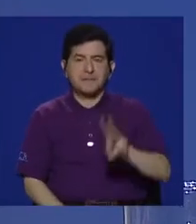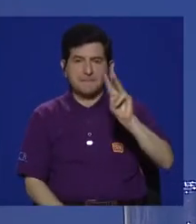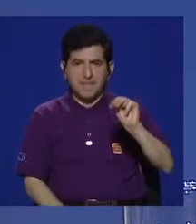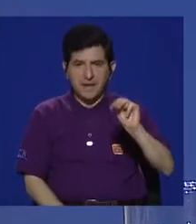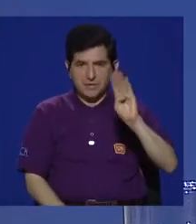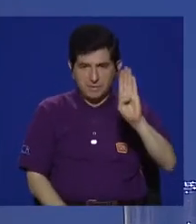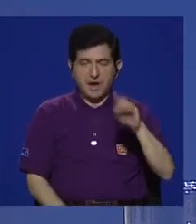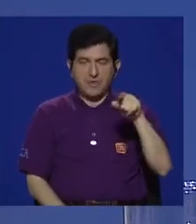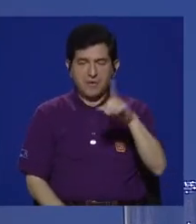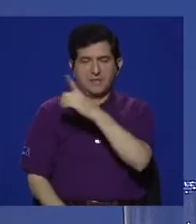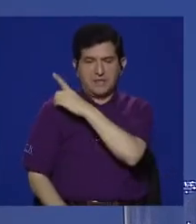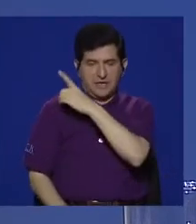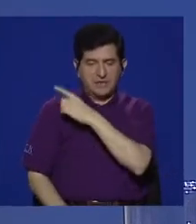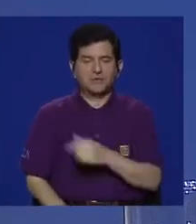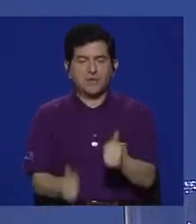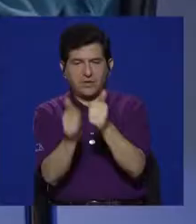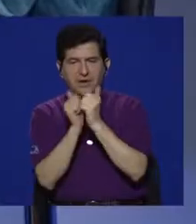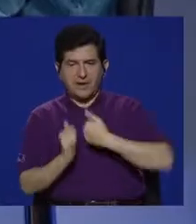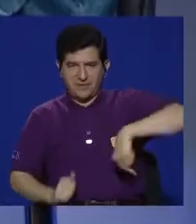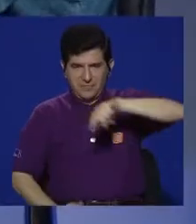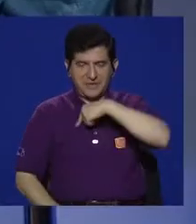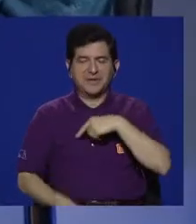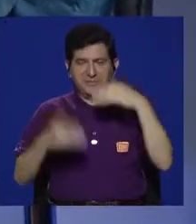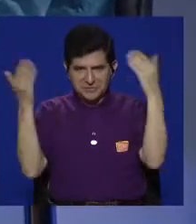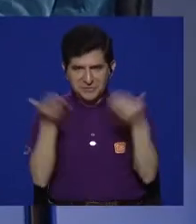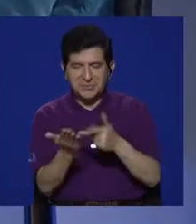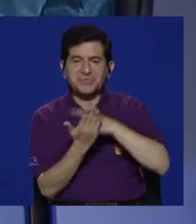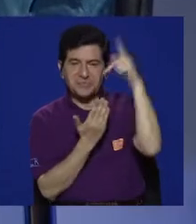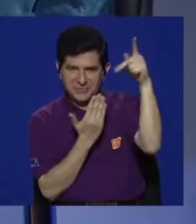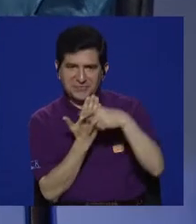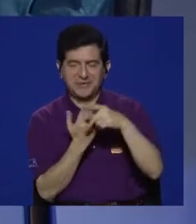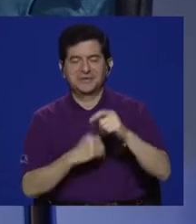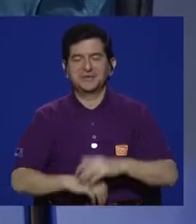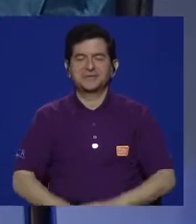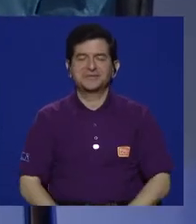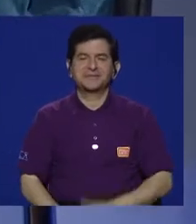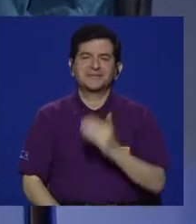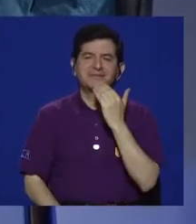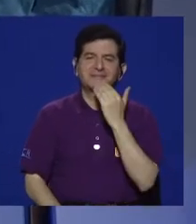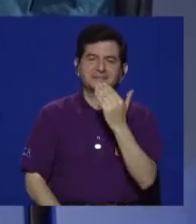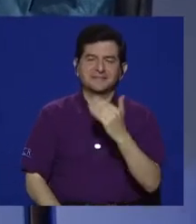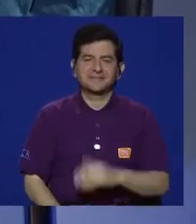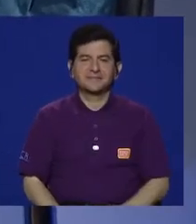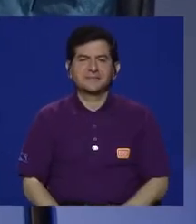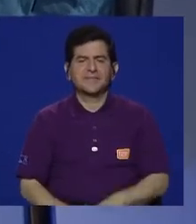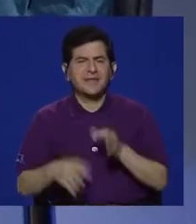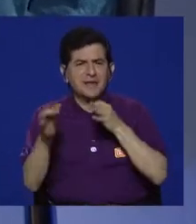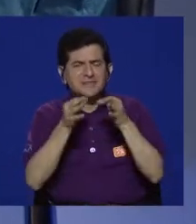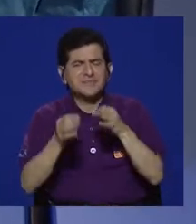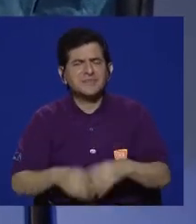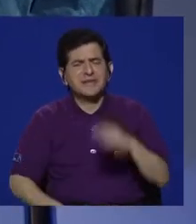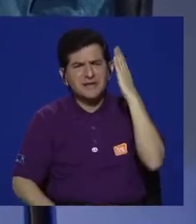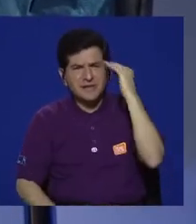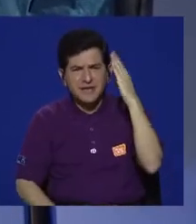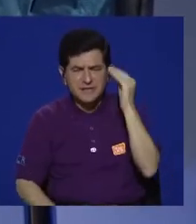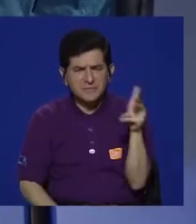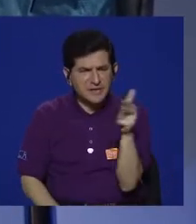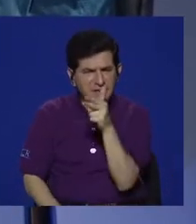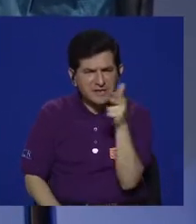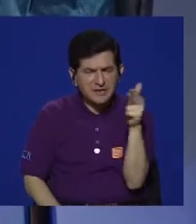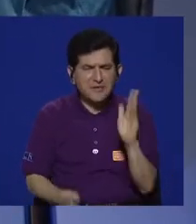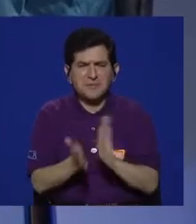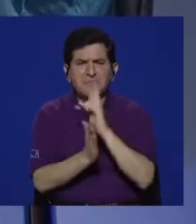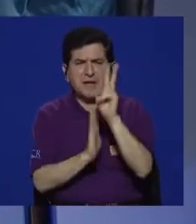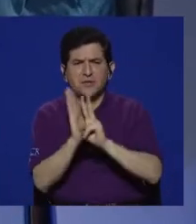Barwick está aquí con nosotros. Bienvenido al programa. Gracias. Cuéntenos cómo fue la experiencia de filmar este